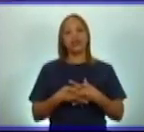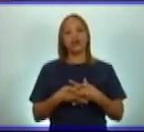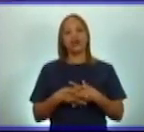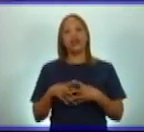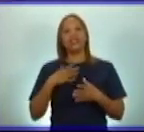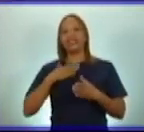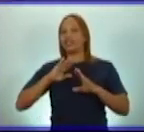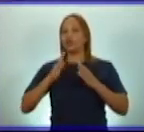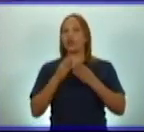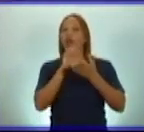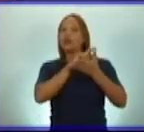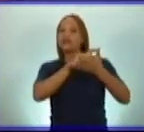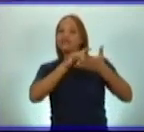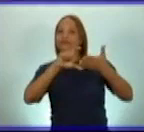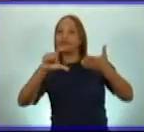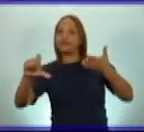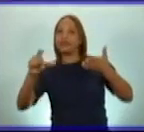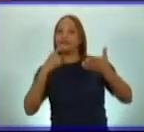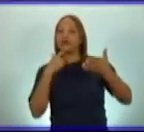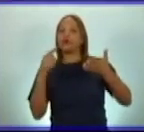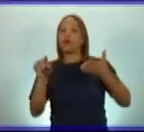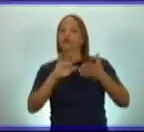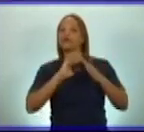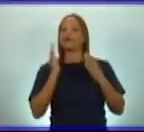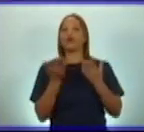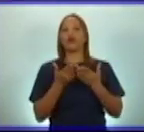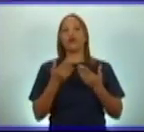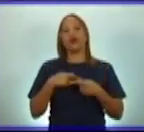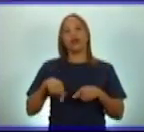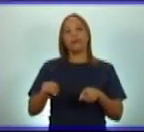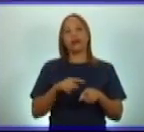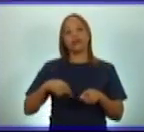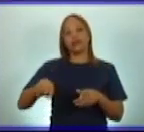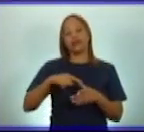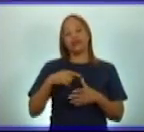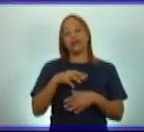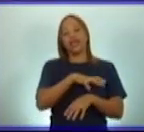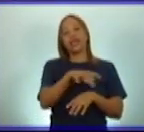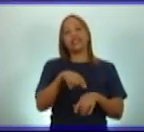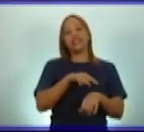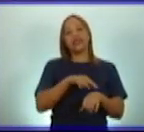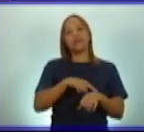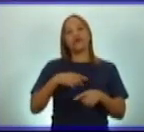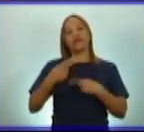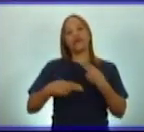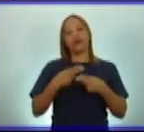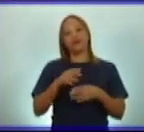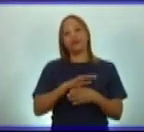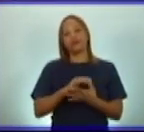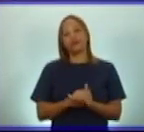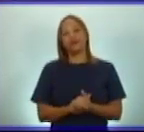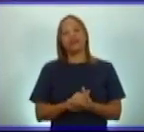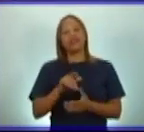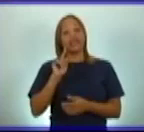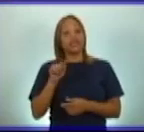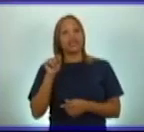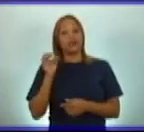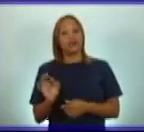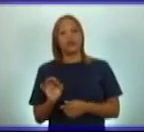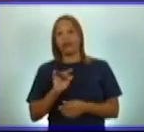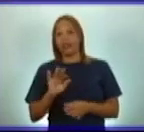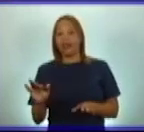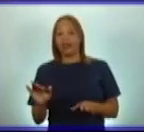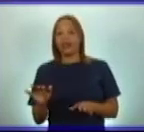argumento con las circunstancias en que fue escrito. Seguramente, algunos